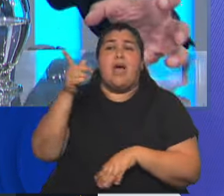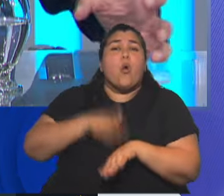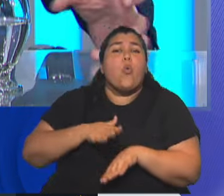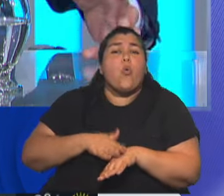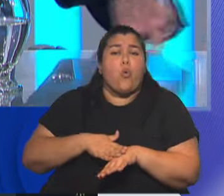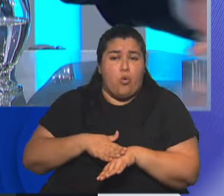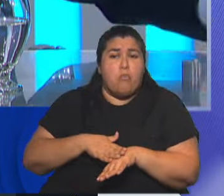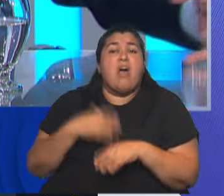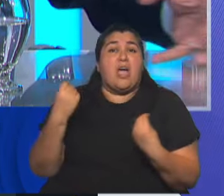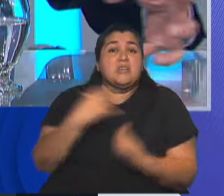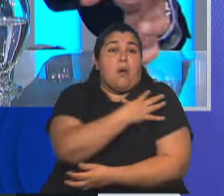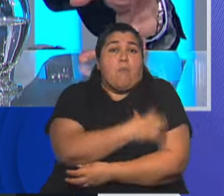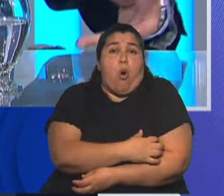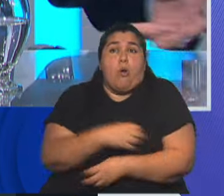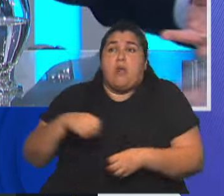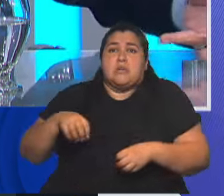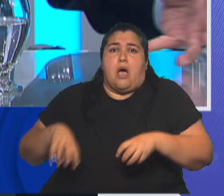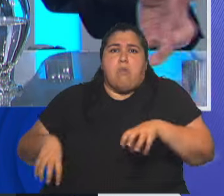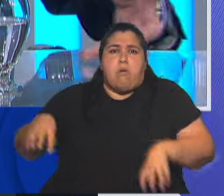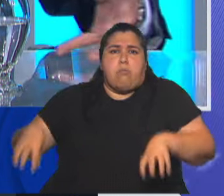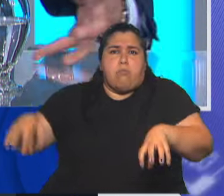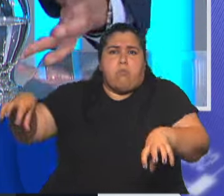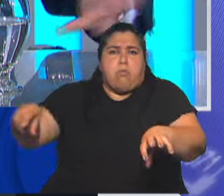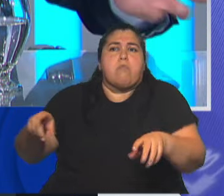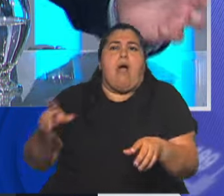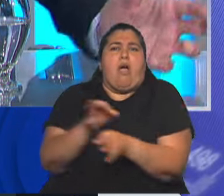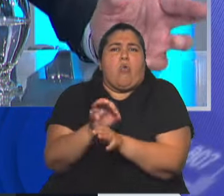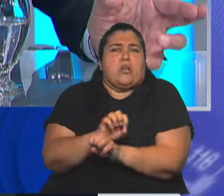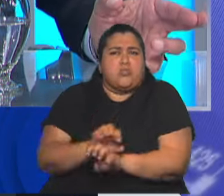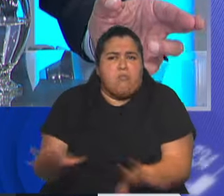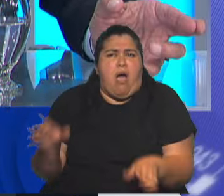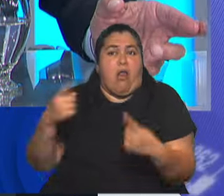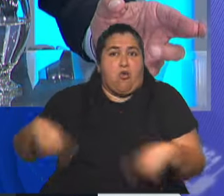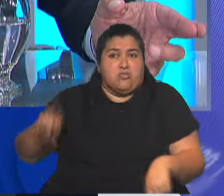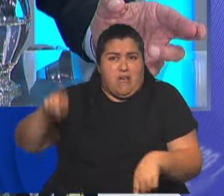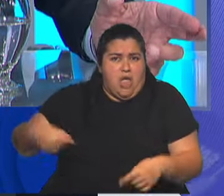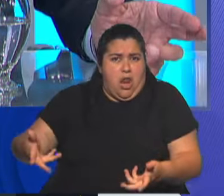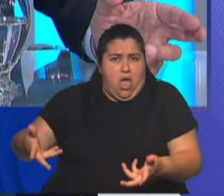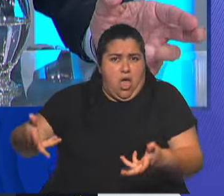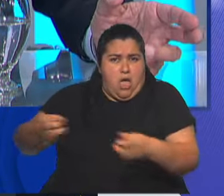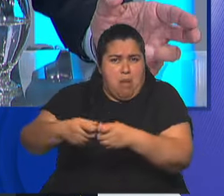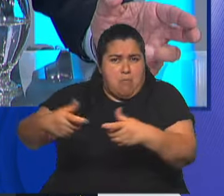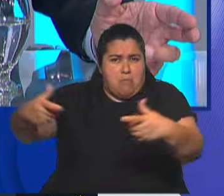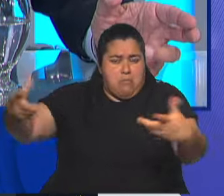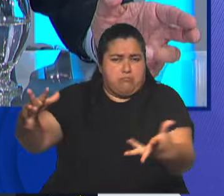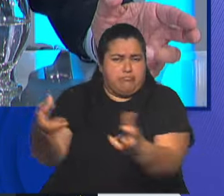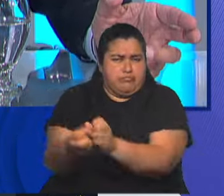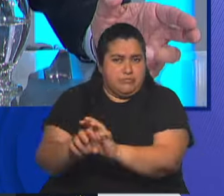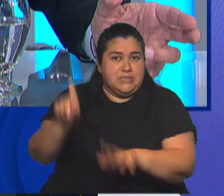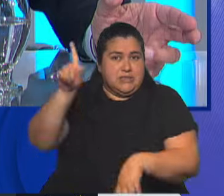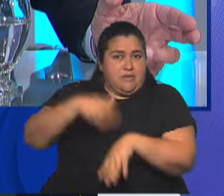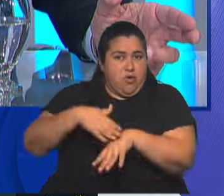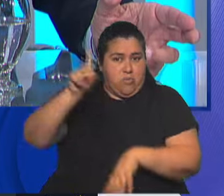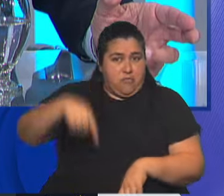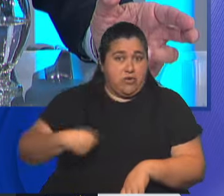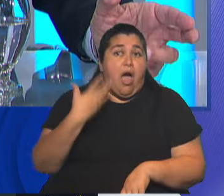los focos de pobreza que se fueron agigantando la mala educación, para que ustedes tengan idea, hay casos de familias donde el